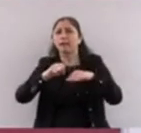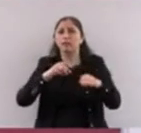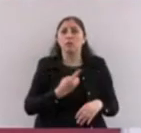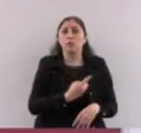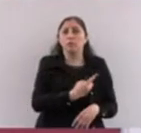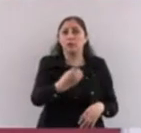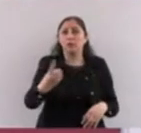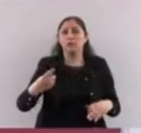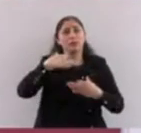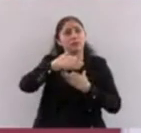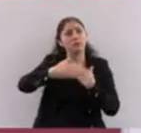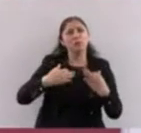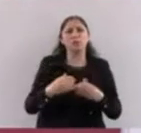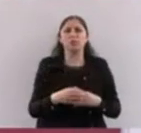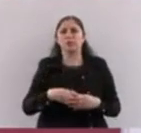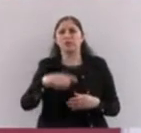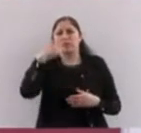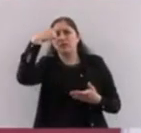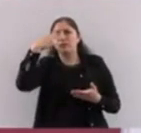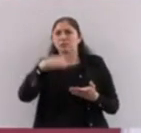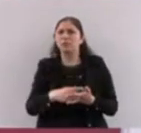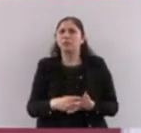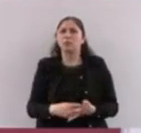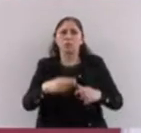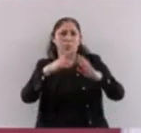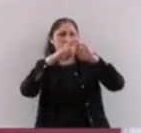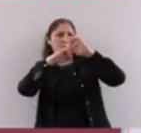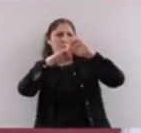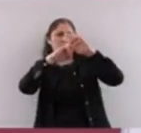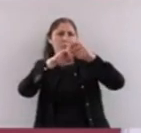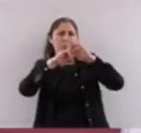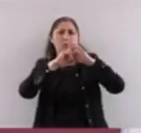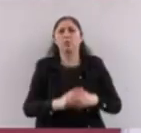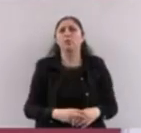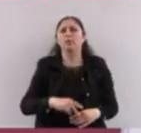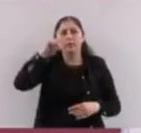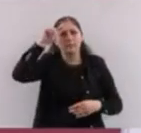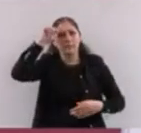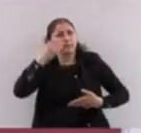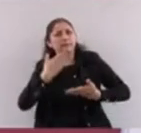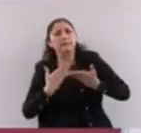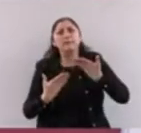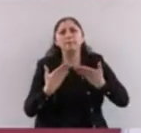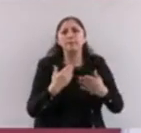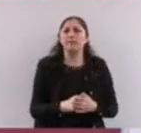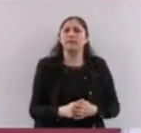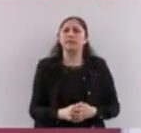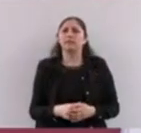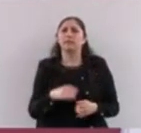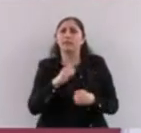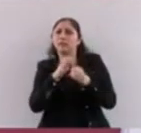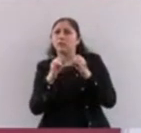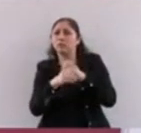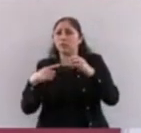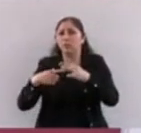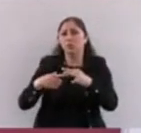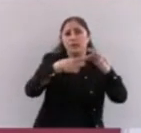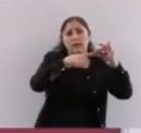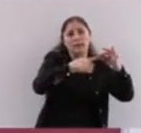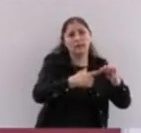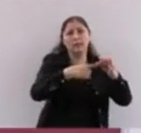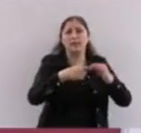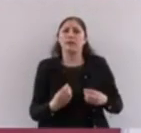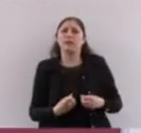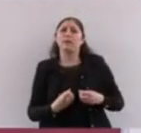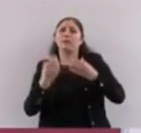ustedes. Créanme que para nosotros es un honor serles y poder ser el instrumento, la vía de